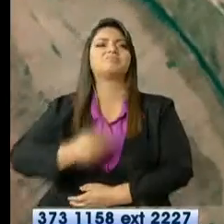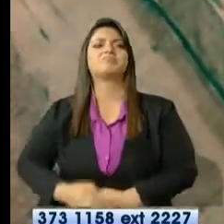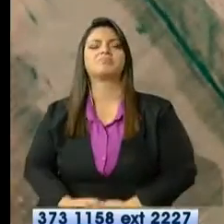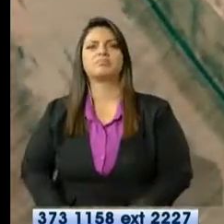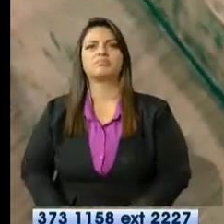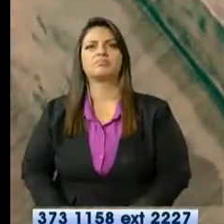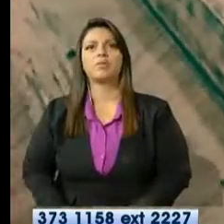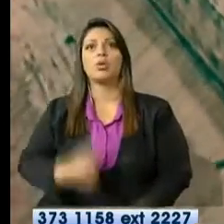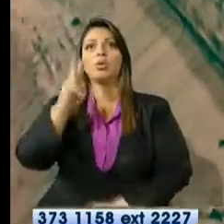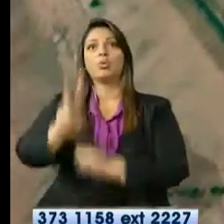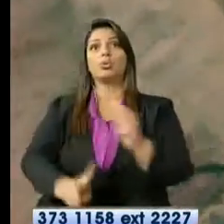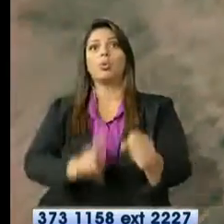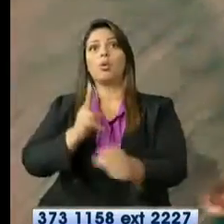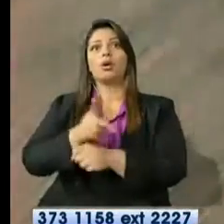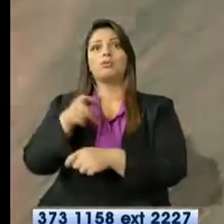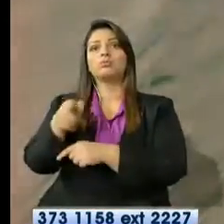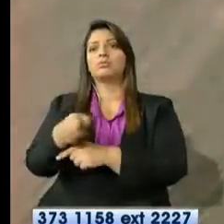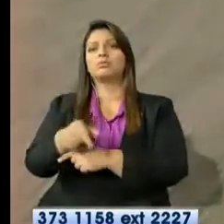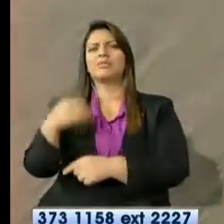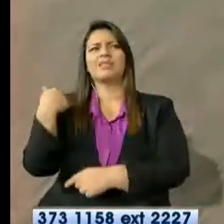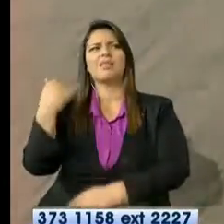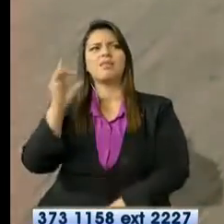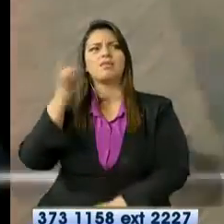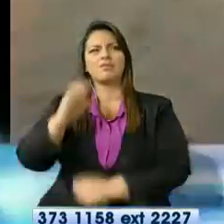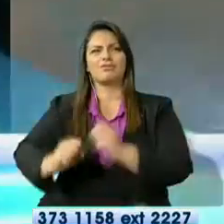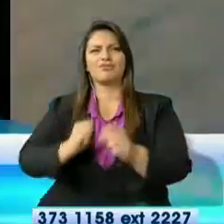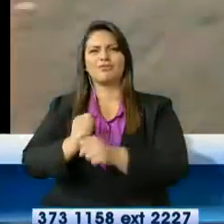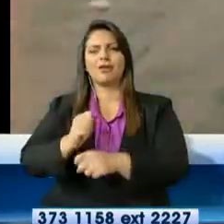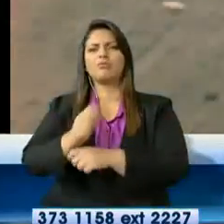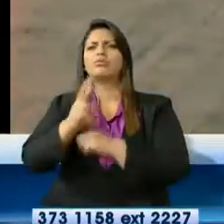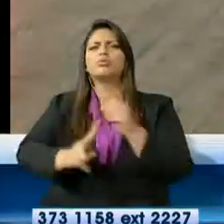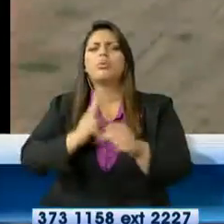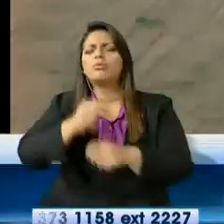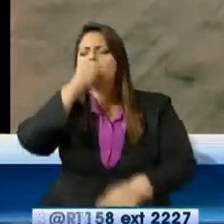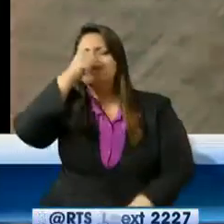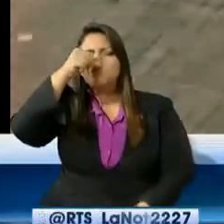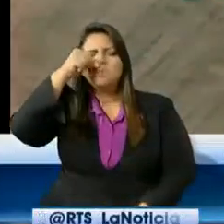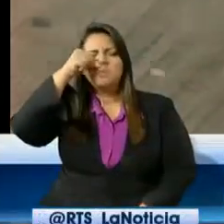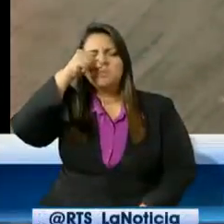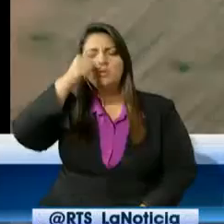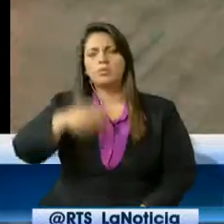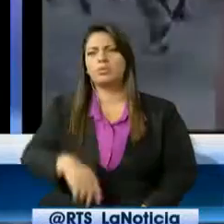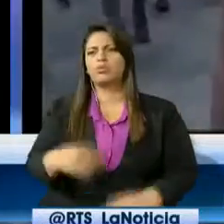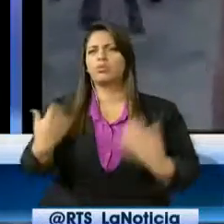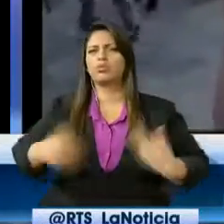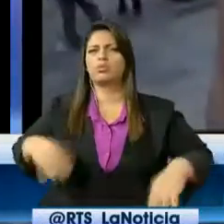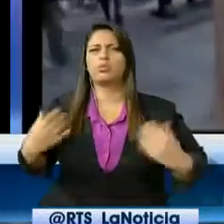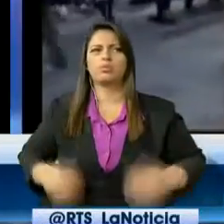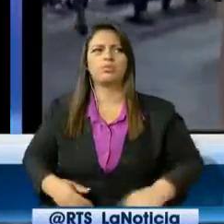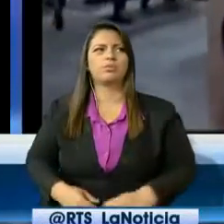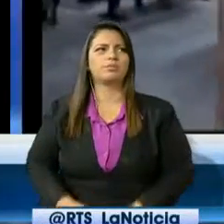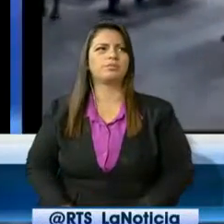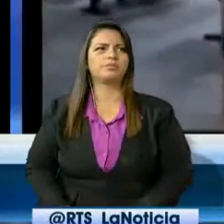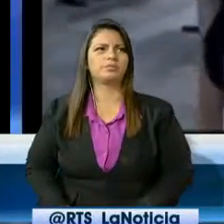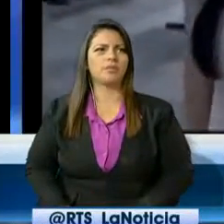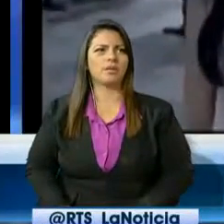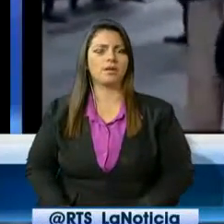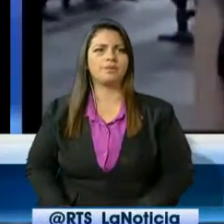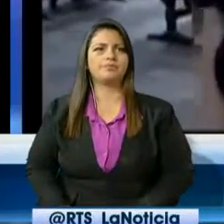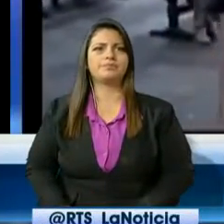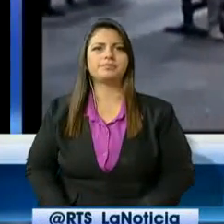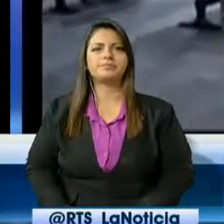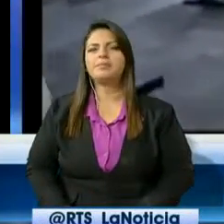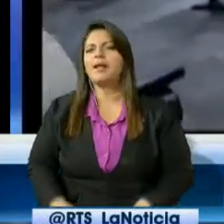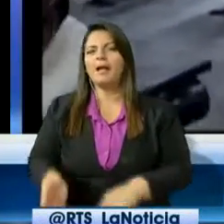Durante dos años, Shirley, de 18 años de edad, relata que consumió H. Yo comencé a consumir fue por